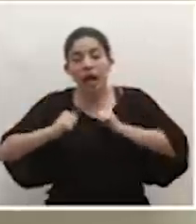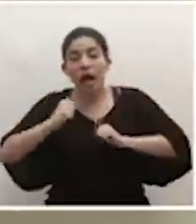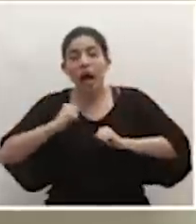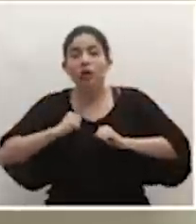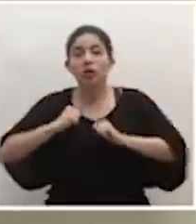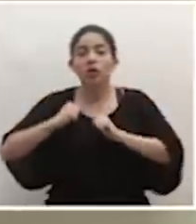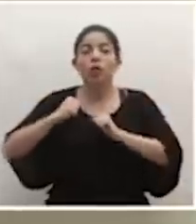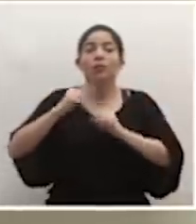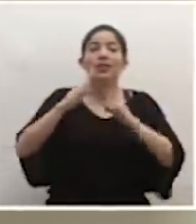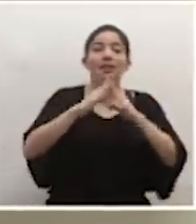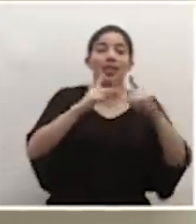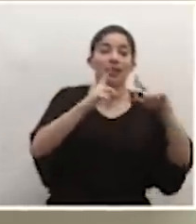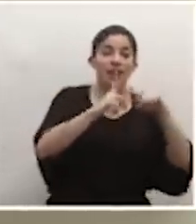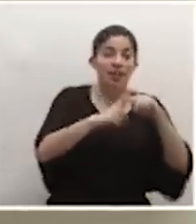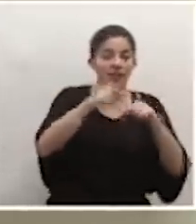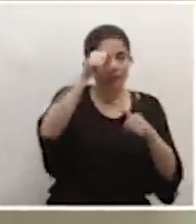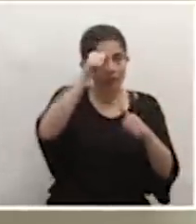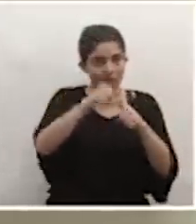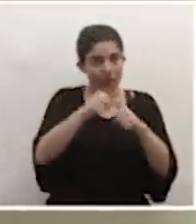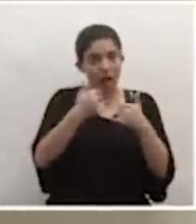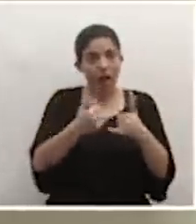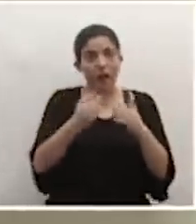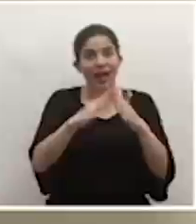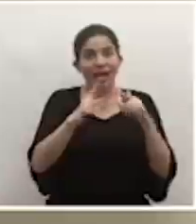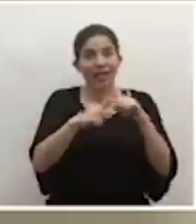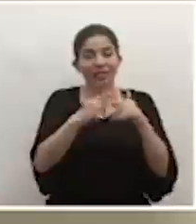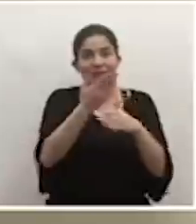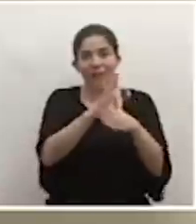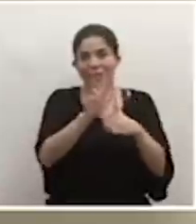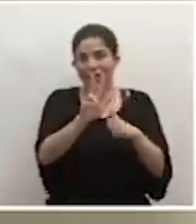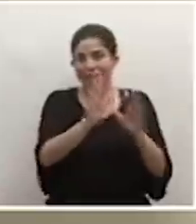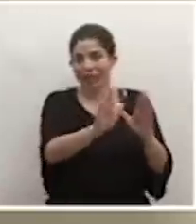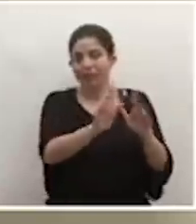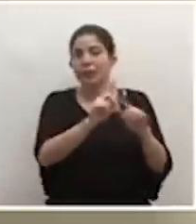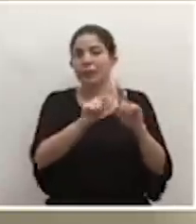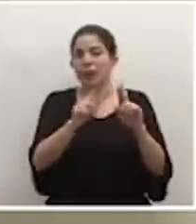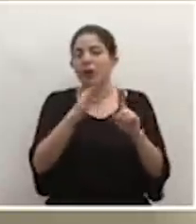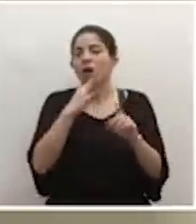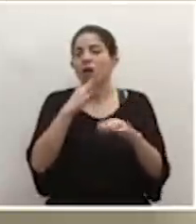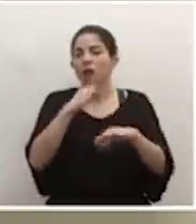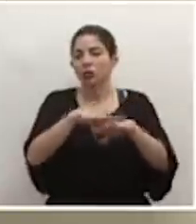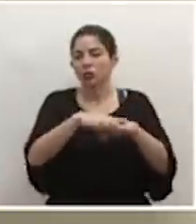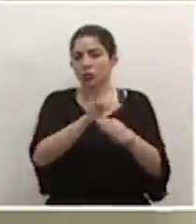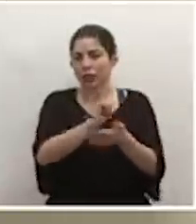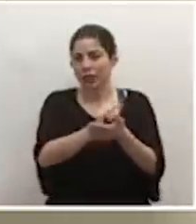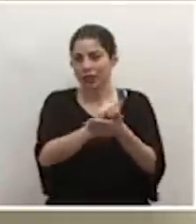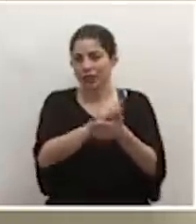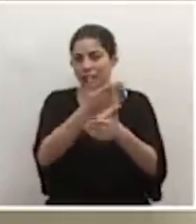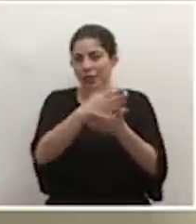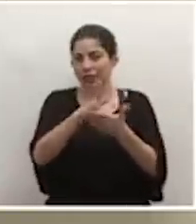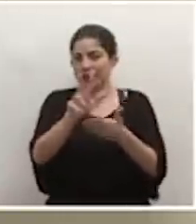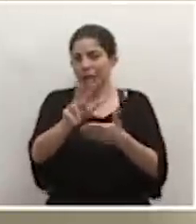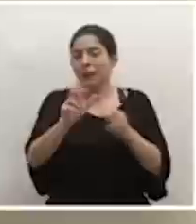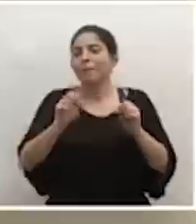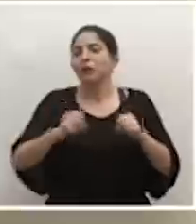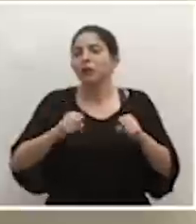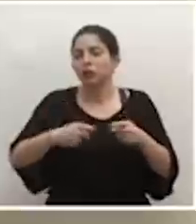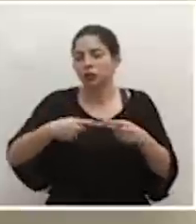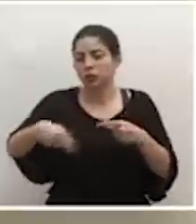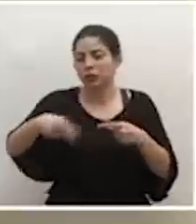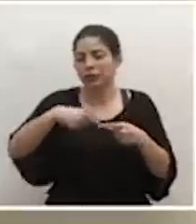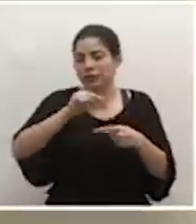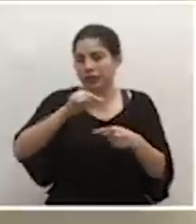las iglesias, que recordemos que están en fase 3, pero que vamos a estar hablando justamente de esa fase 3 posiblemente en el